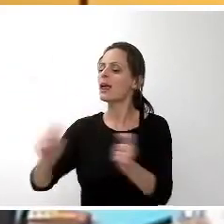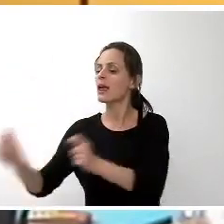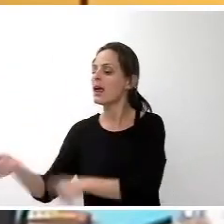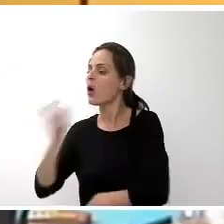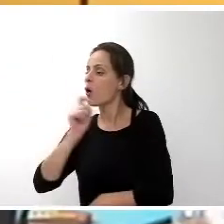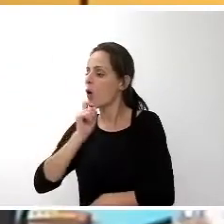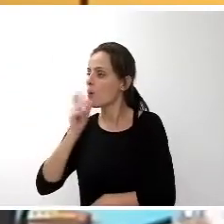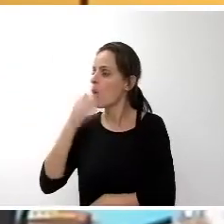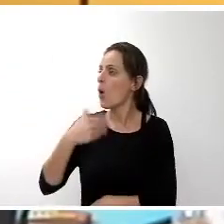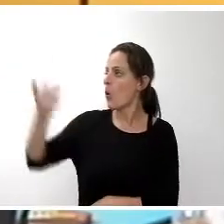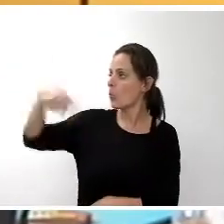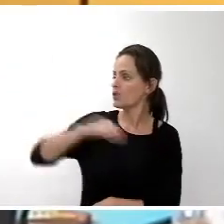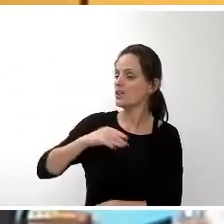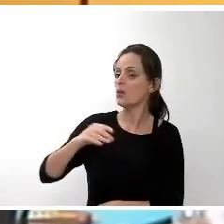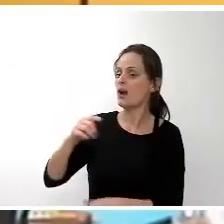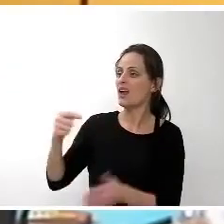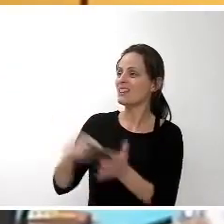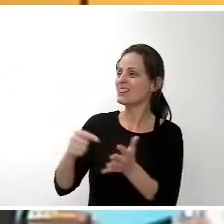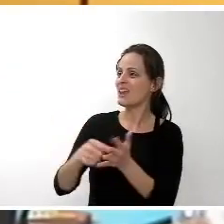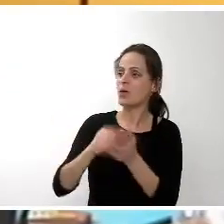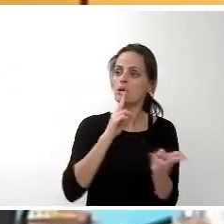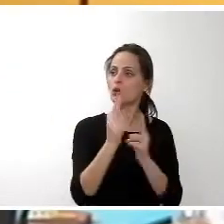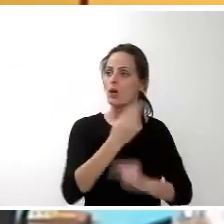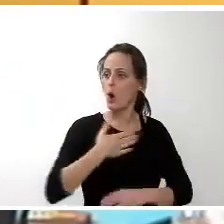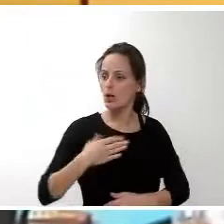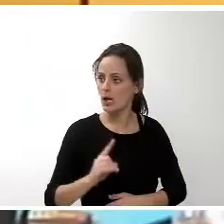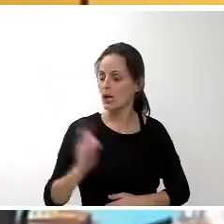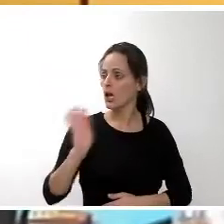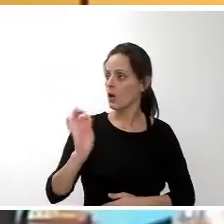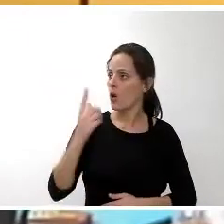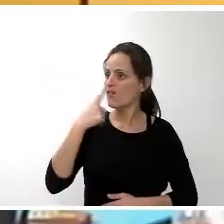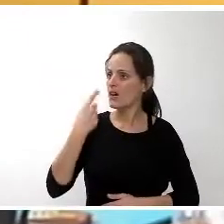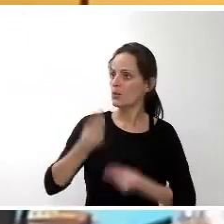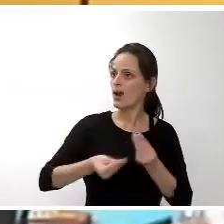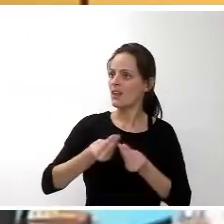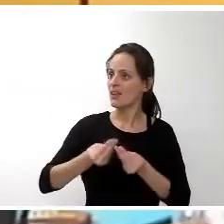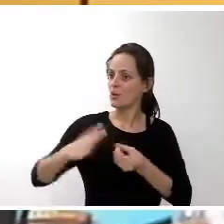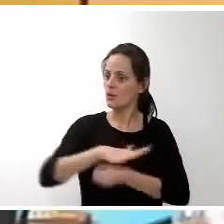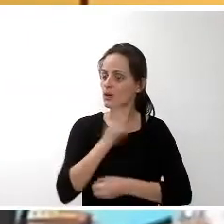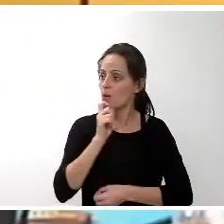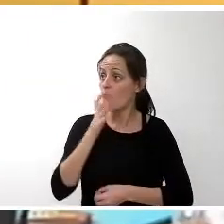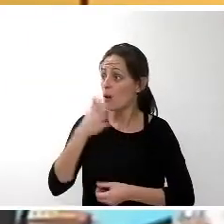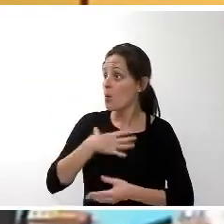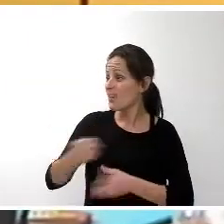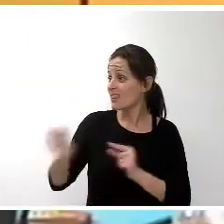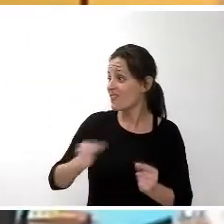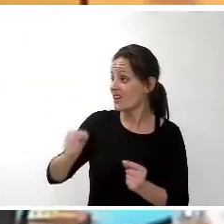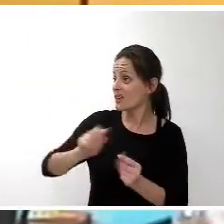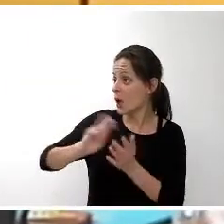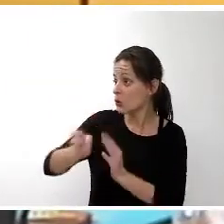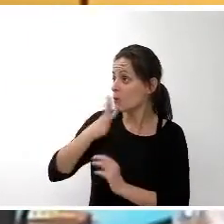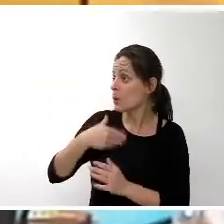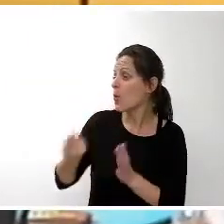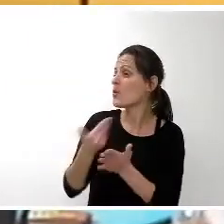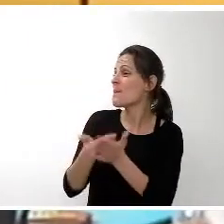no bajar endeudamiento, no responder a la deuda, pues entonces a lo mejor podría tener otro tipo de debate, pero como su enmienda a la totalidad habla de